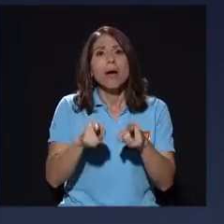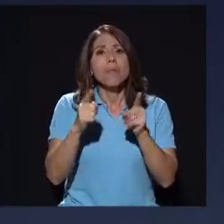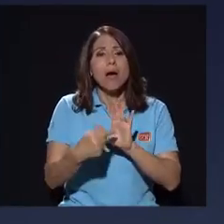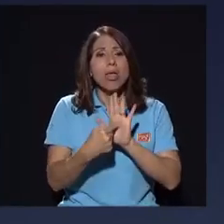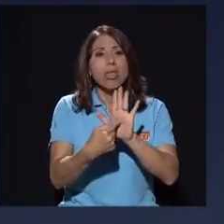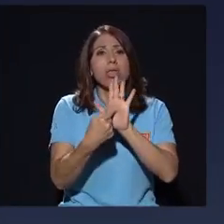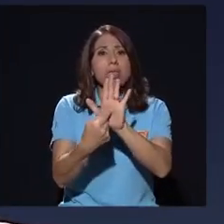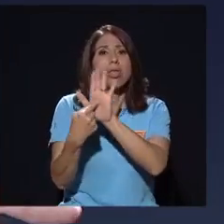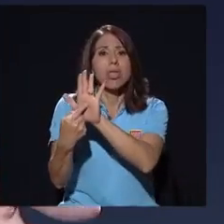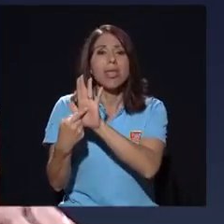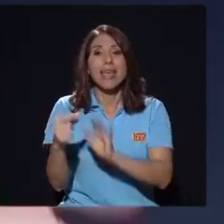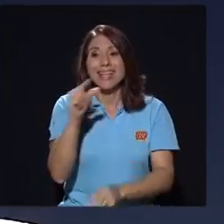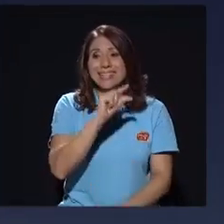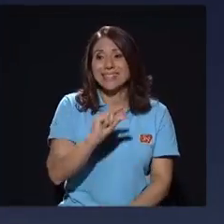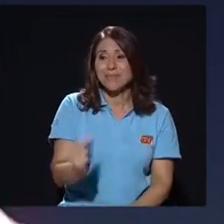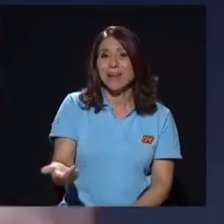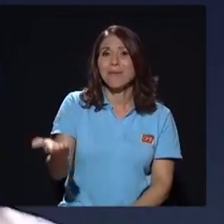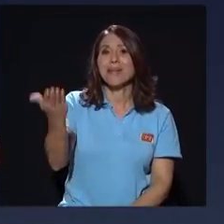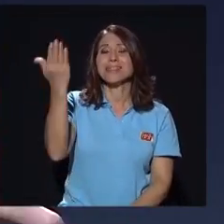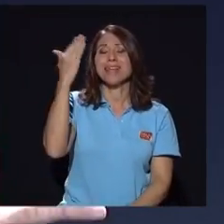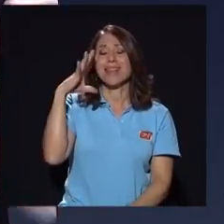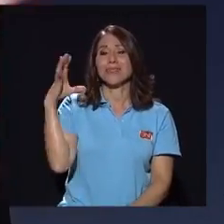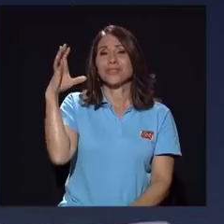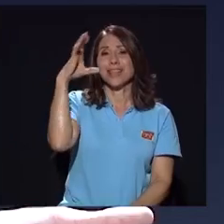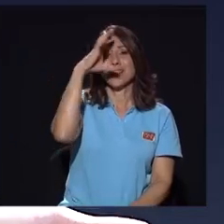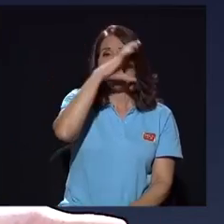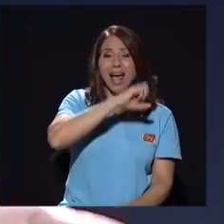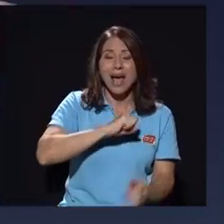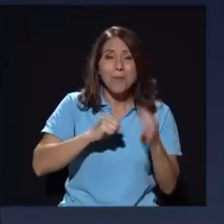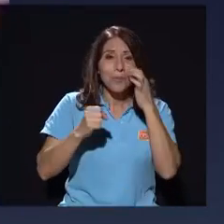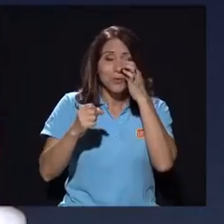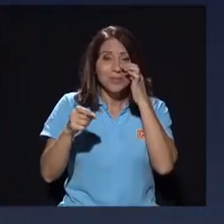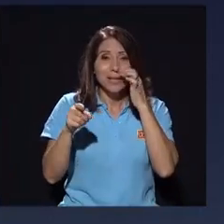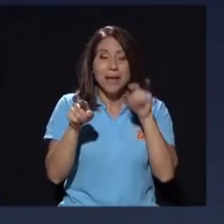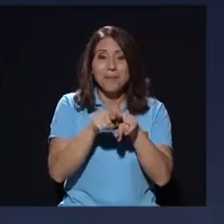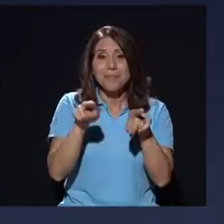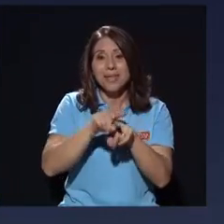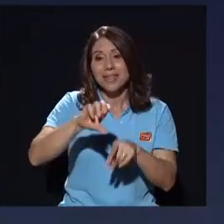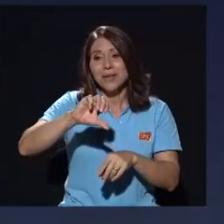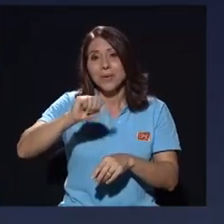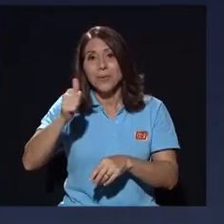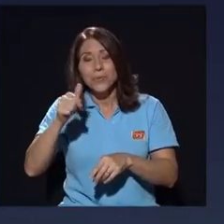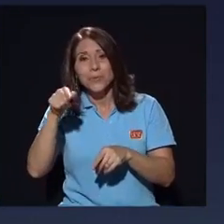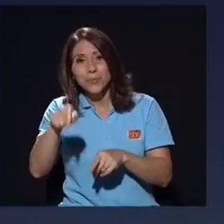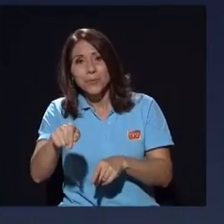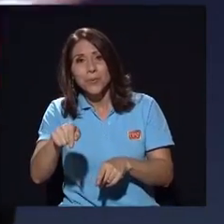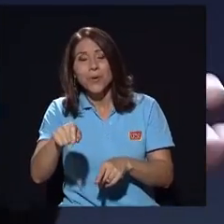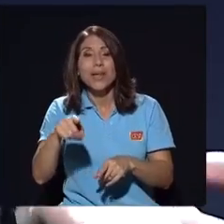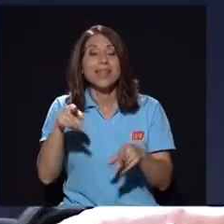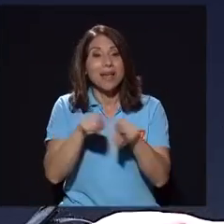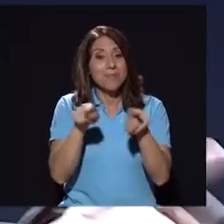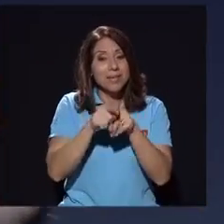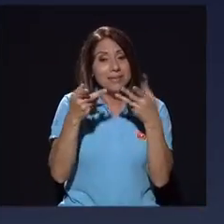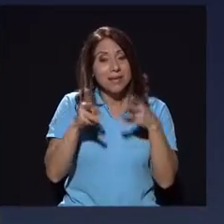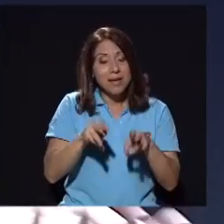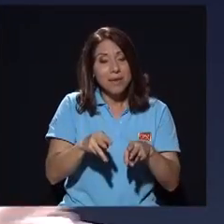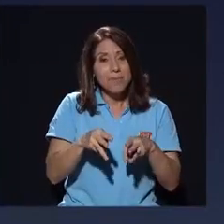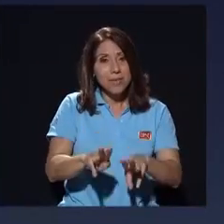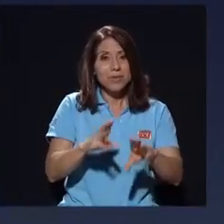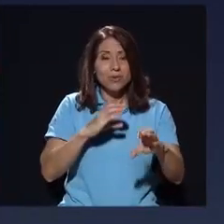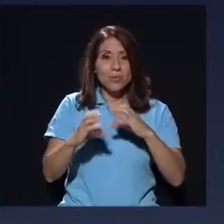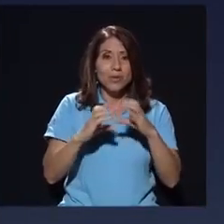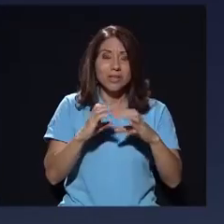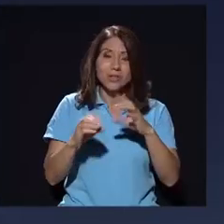es que la semana pasada nos enteramos lo de la CERT que no es tema menor no es tema menor este hombre y aparte está en prensa yo no